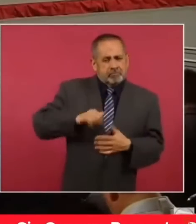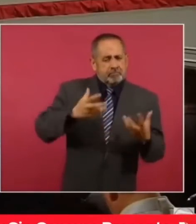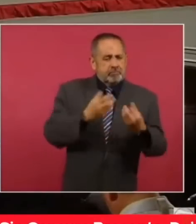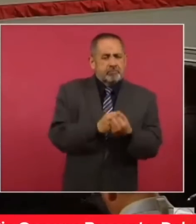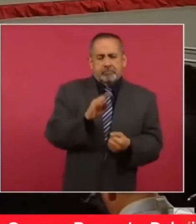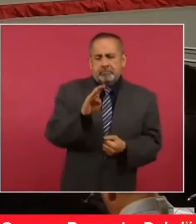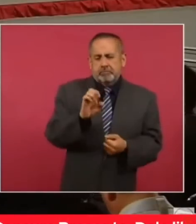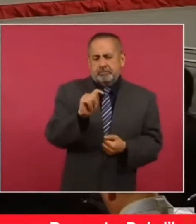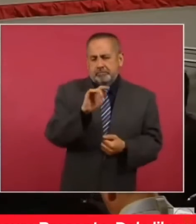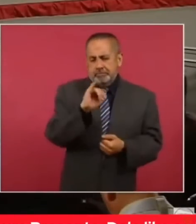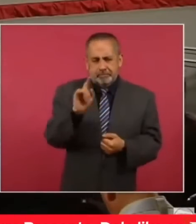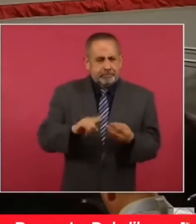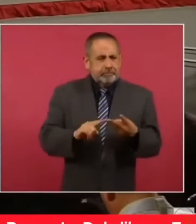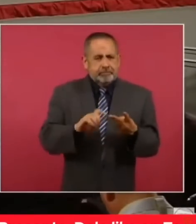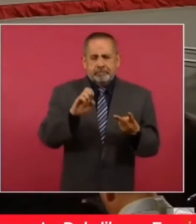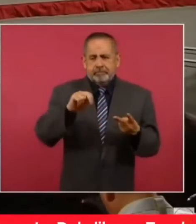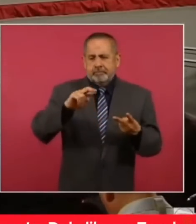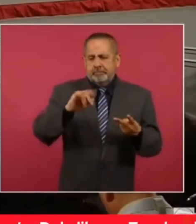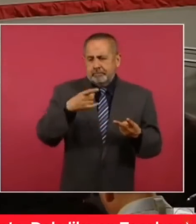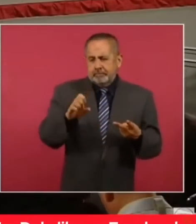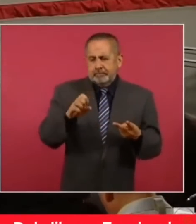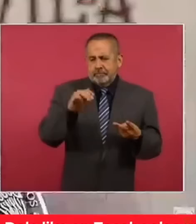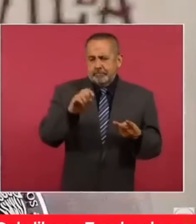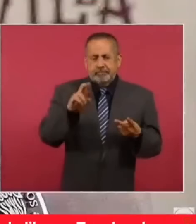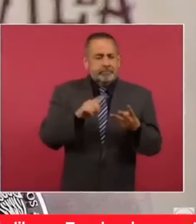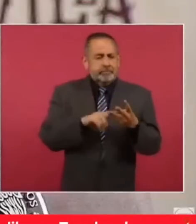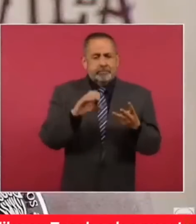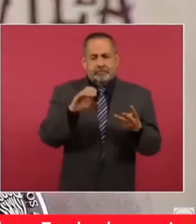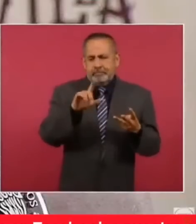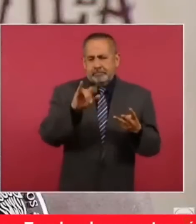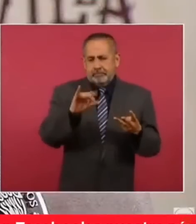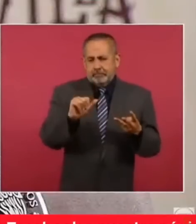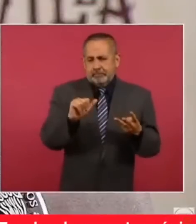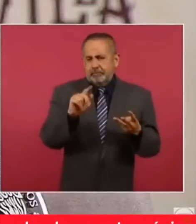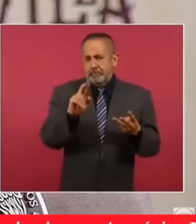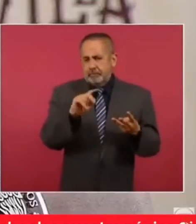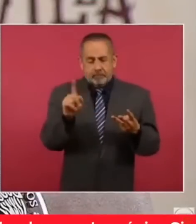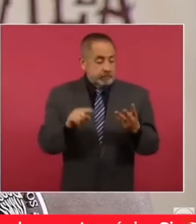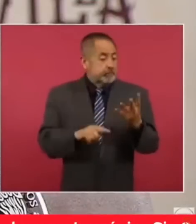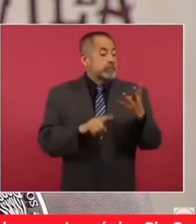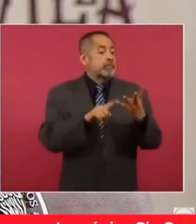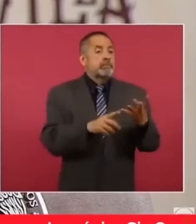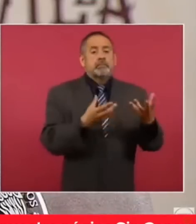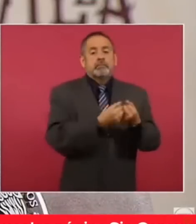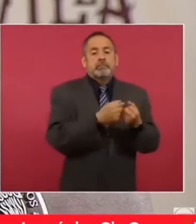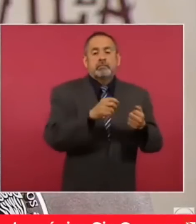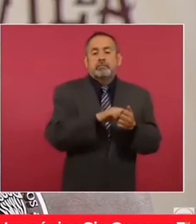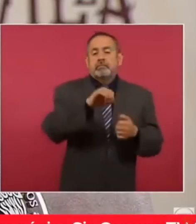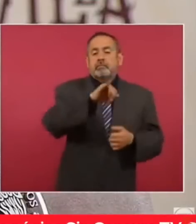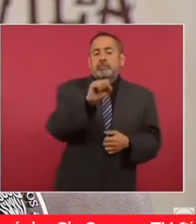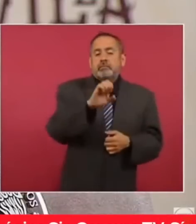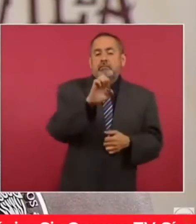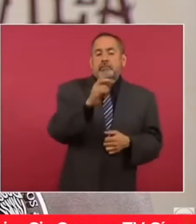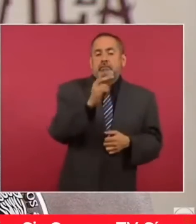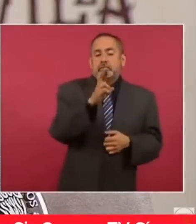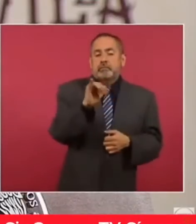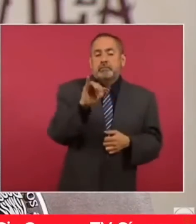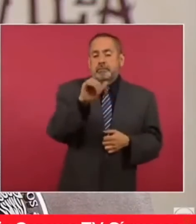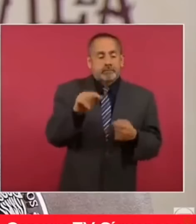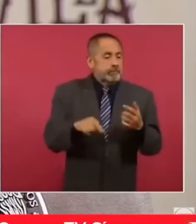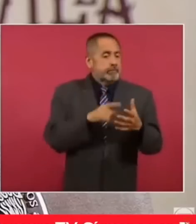Beatriz Paredes, Enrique de la Madrid y Claudia Ruiz Maciú, tecnócratas como José Ángel Gurría,